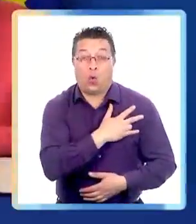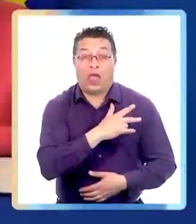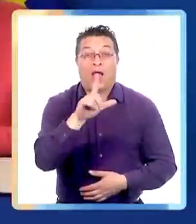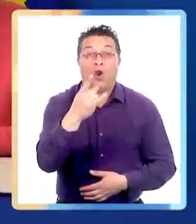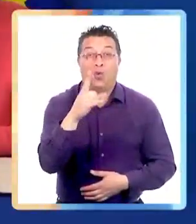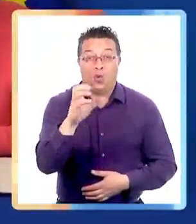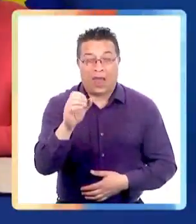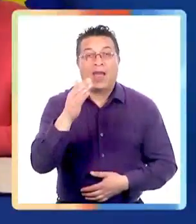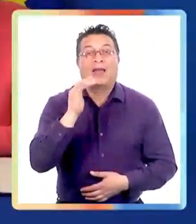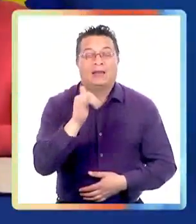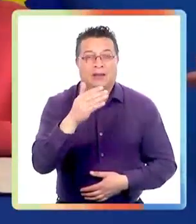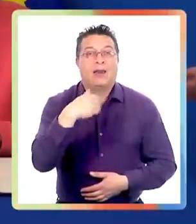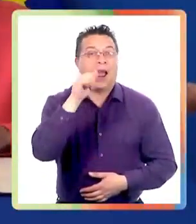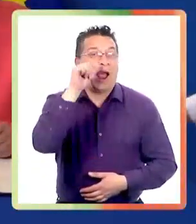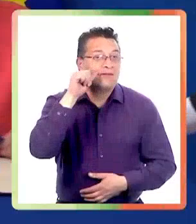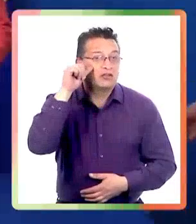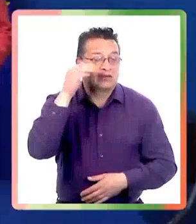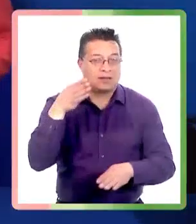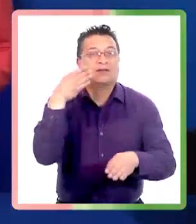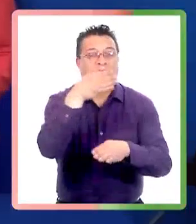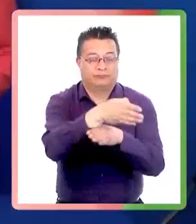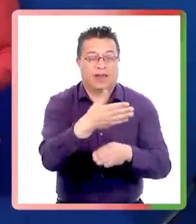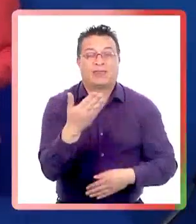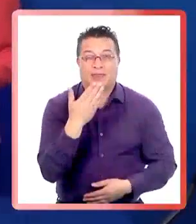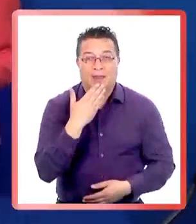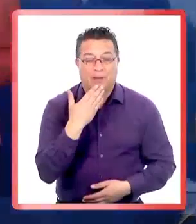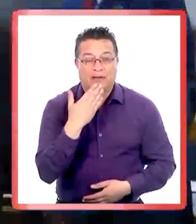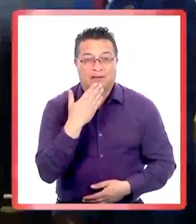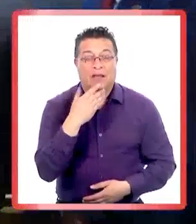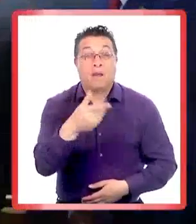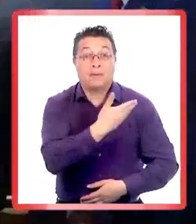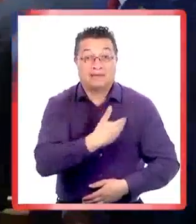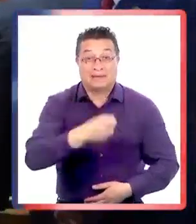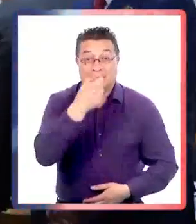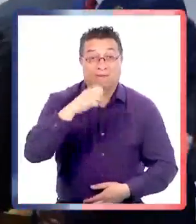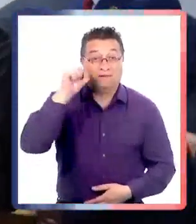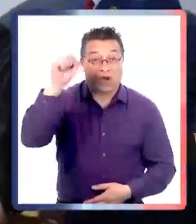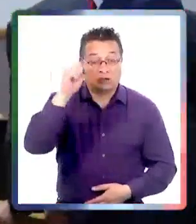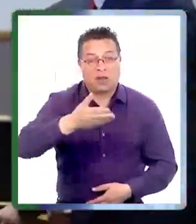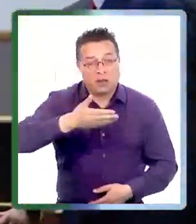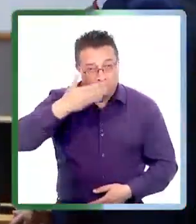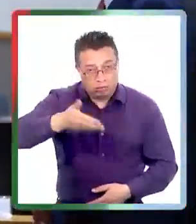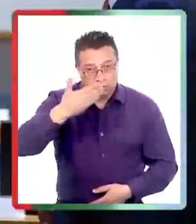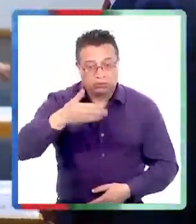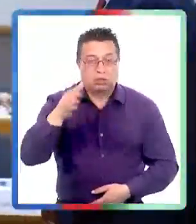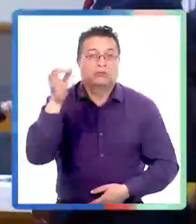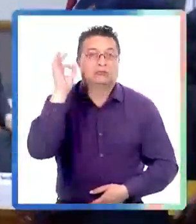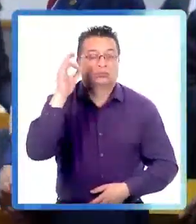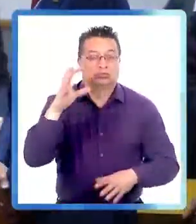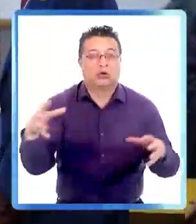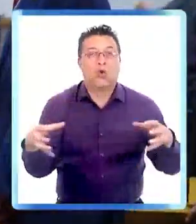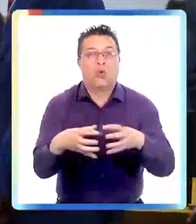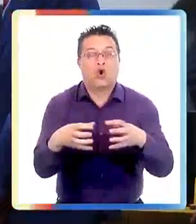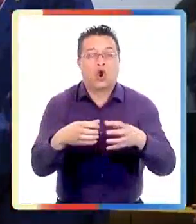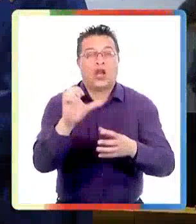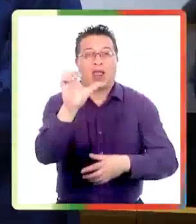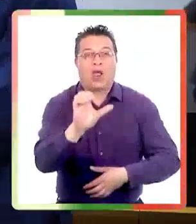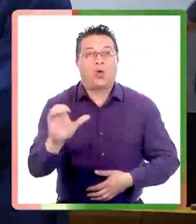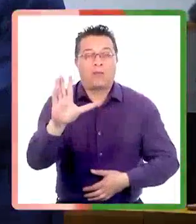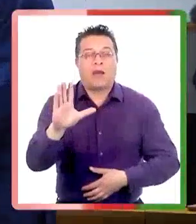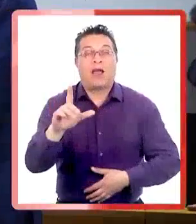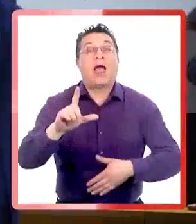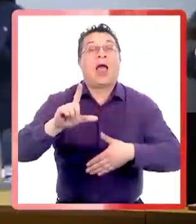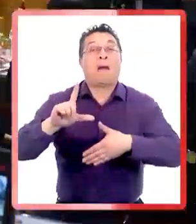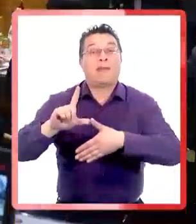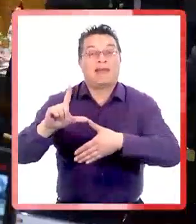y el presidente de Argentina Alberto Fernández. Este martes, el presidente Boric hará su discurso en la cumbre Unión